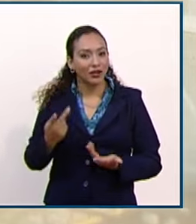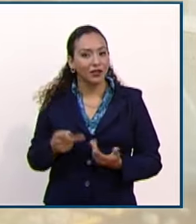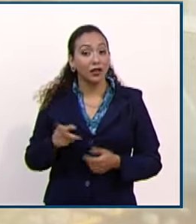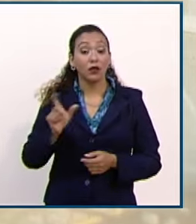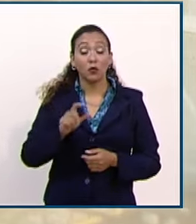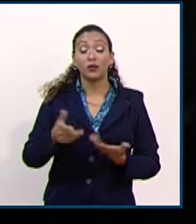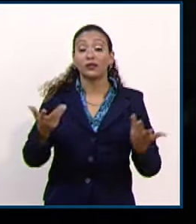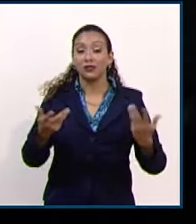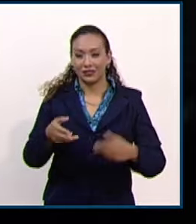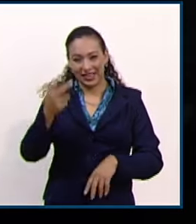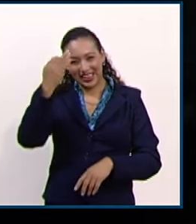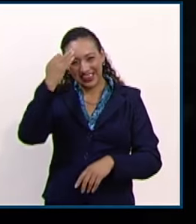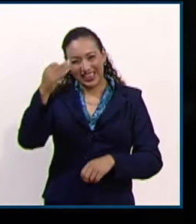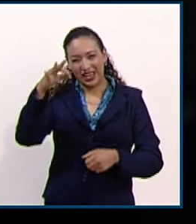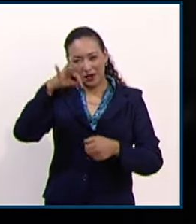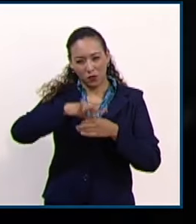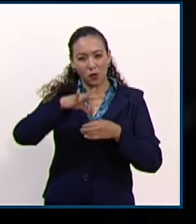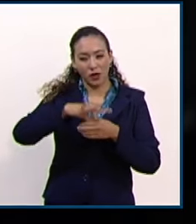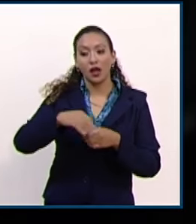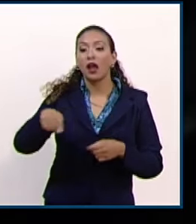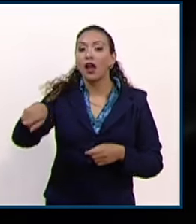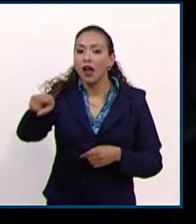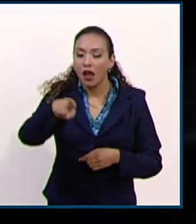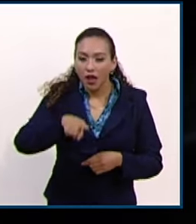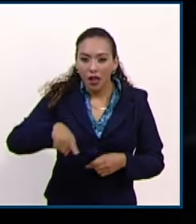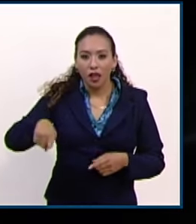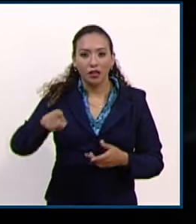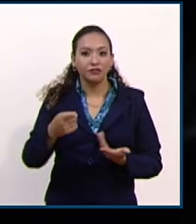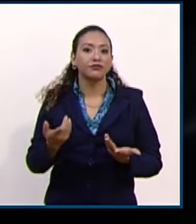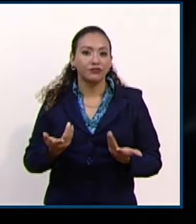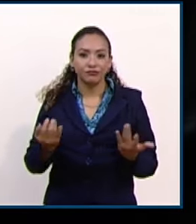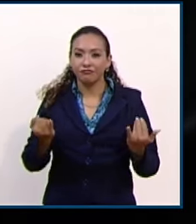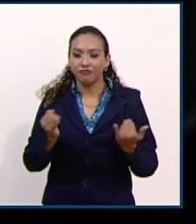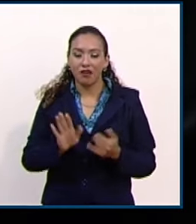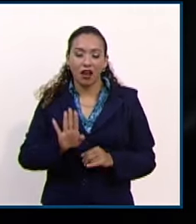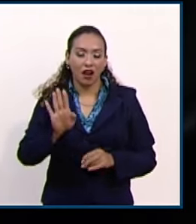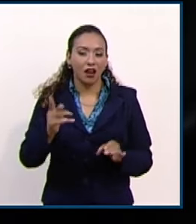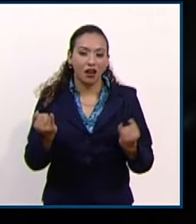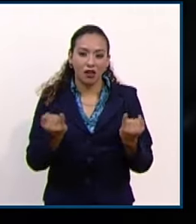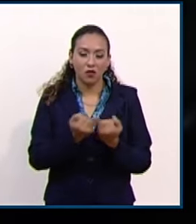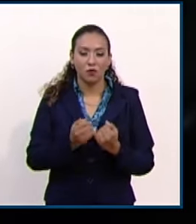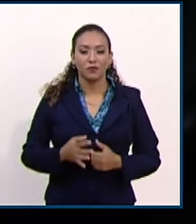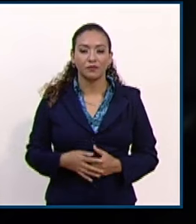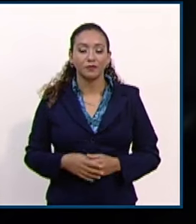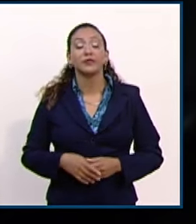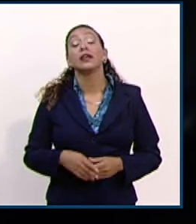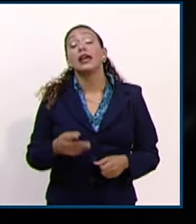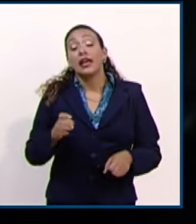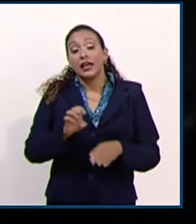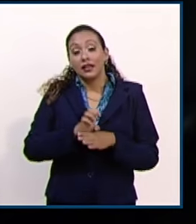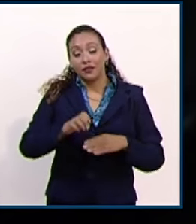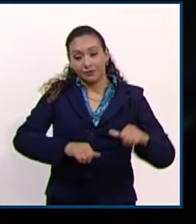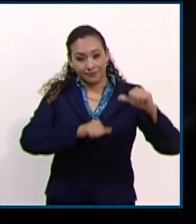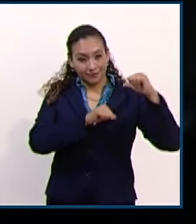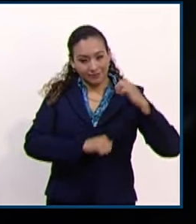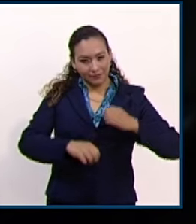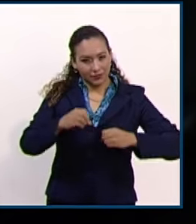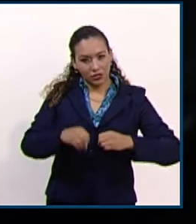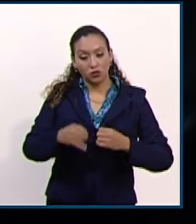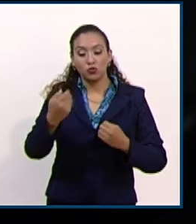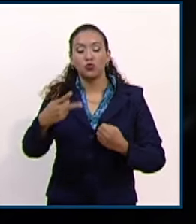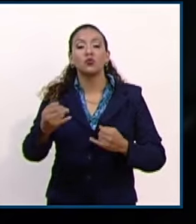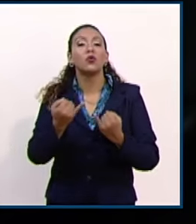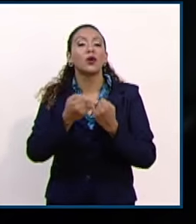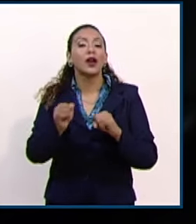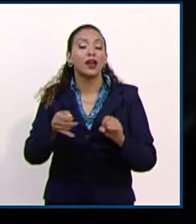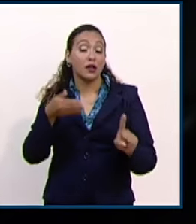Esto podría tener un impacto negativo en la impartición de justicia porque el Poder Judicial perdería su independencia y